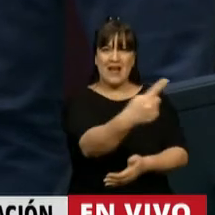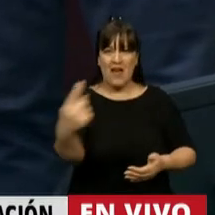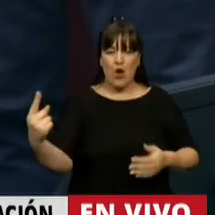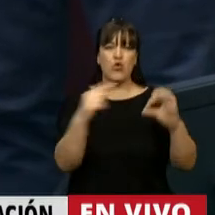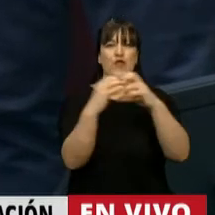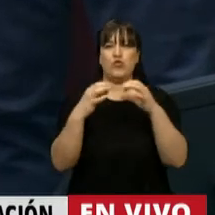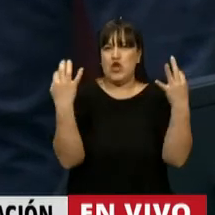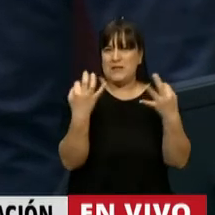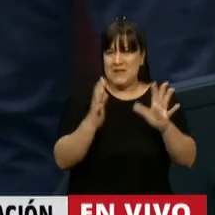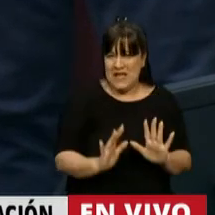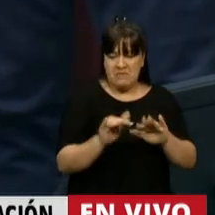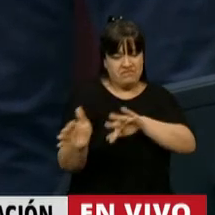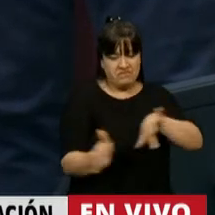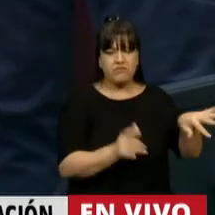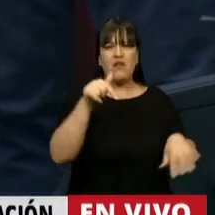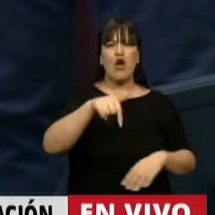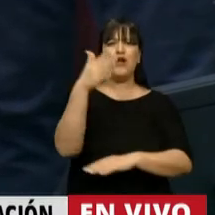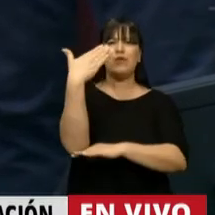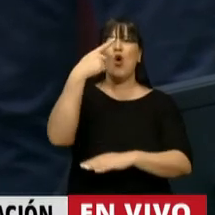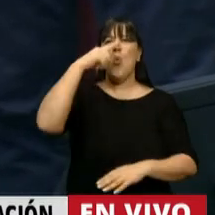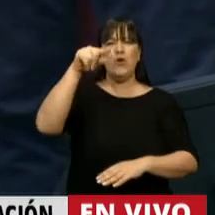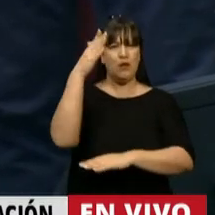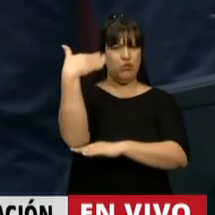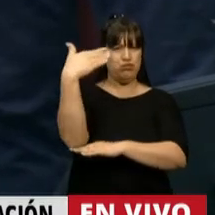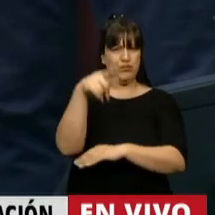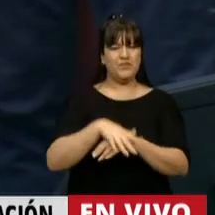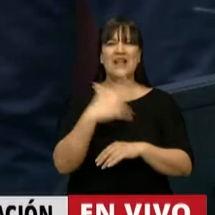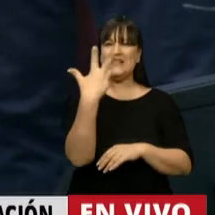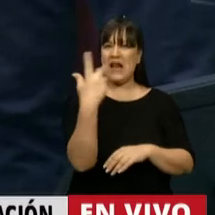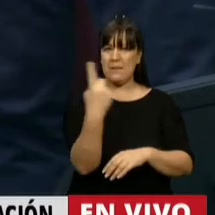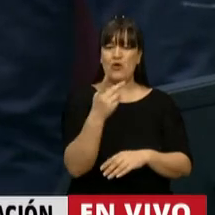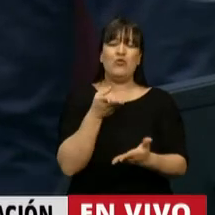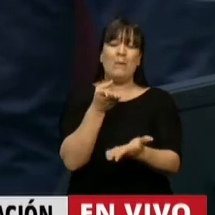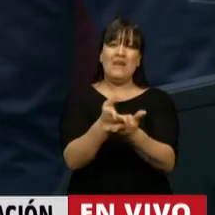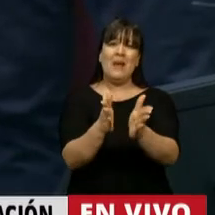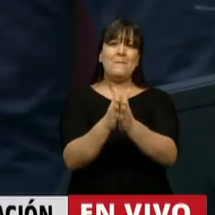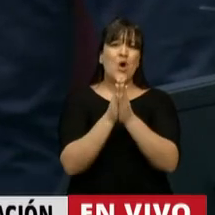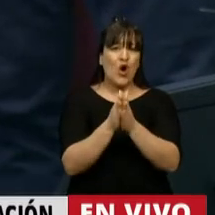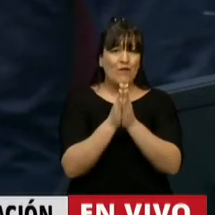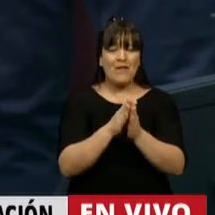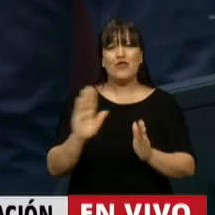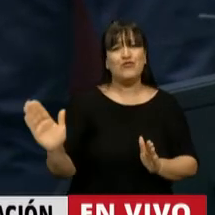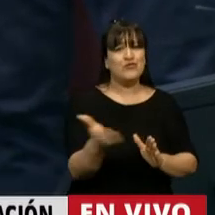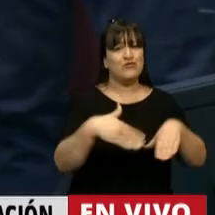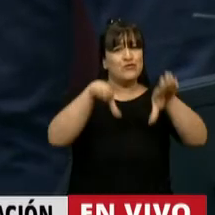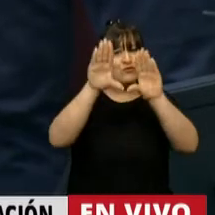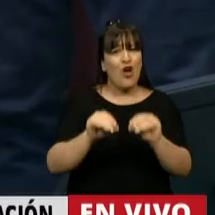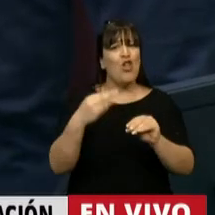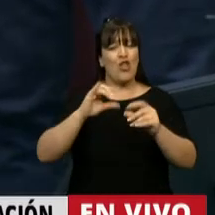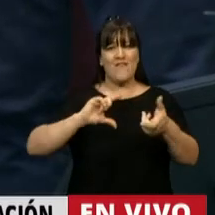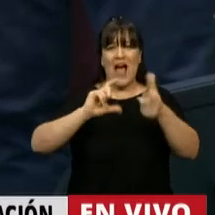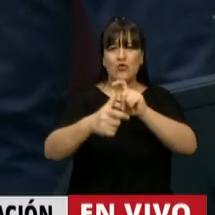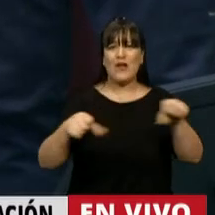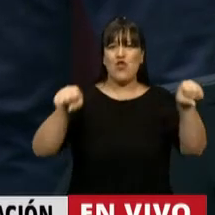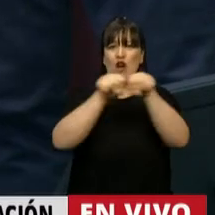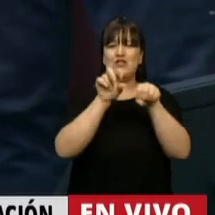particular. En el uso de la palabra, última oradora, 3 minutos. Le pido por favor a todos que actualicen el VPN